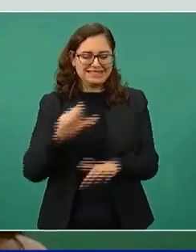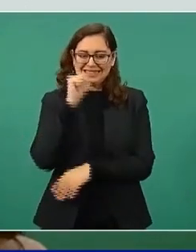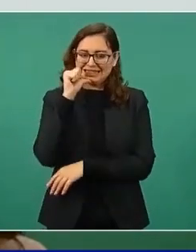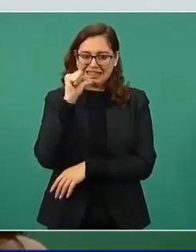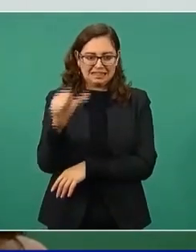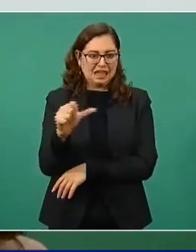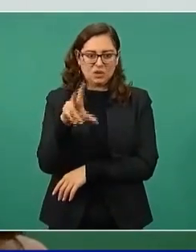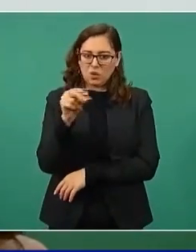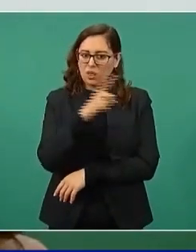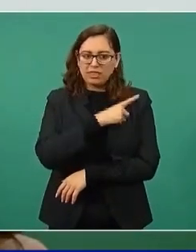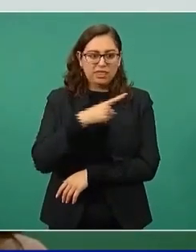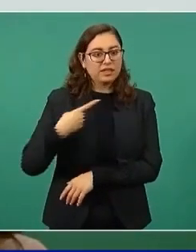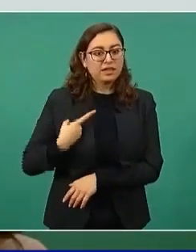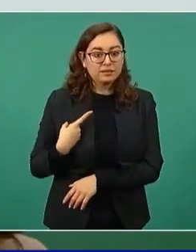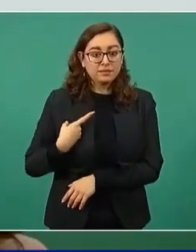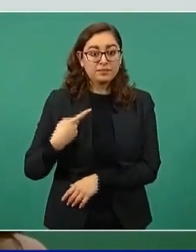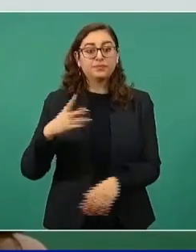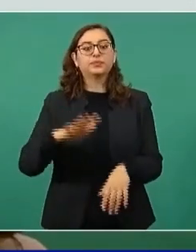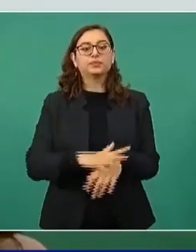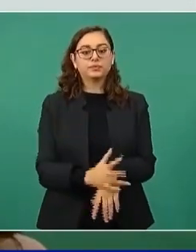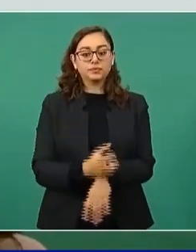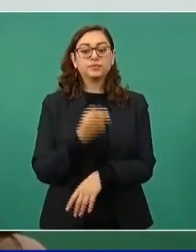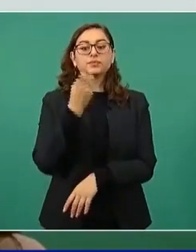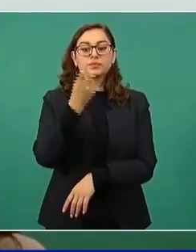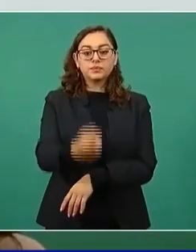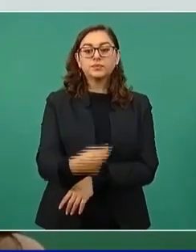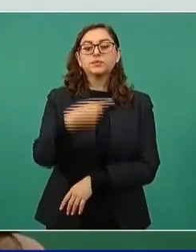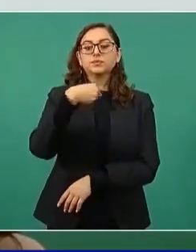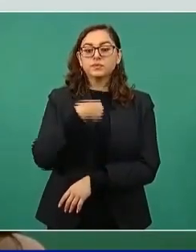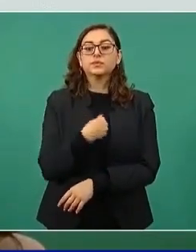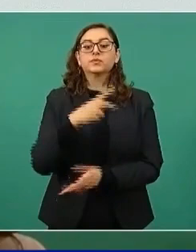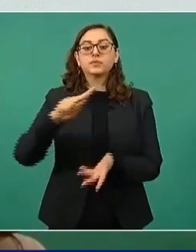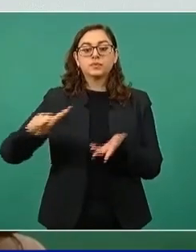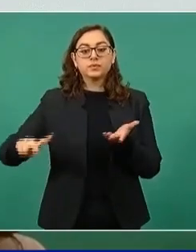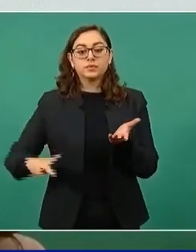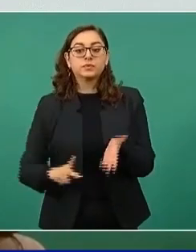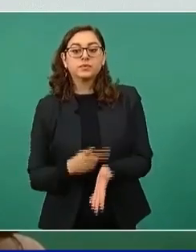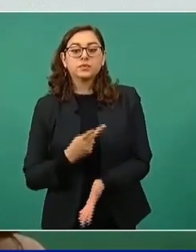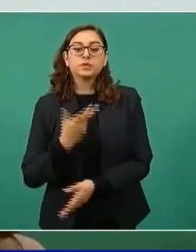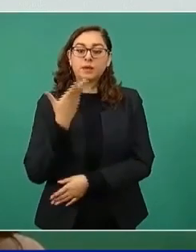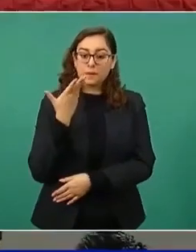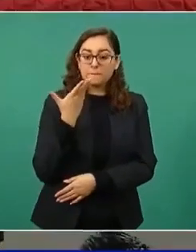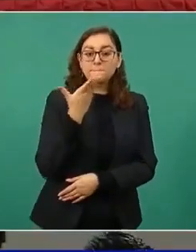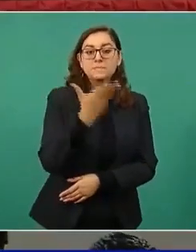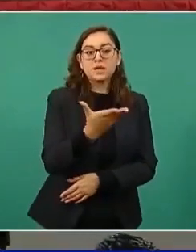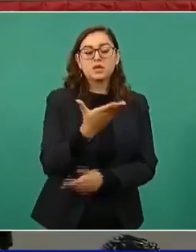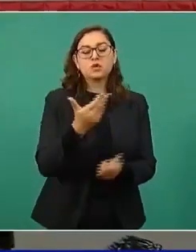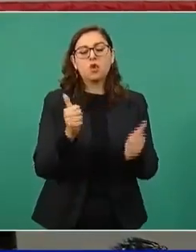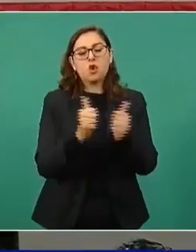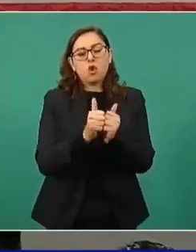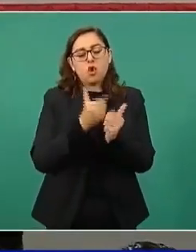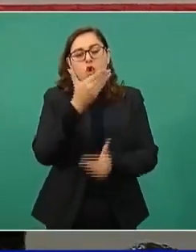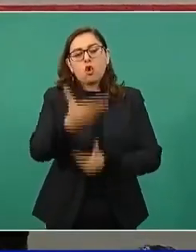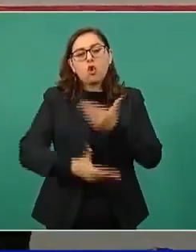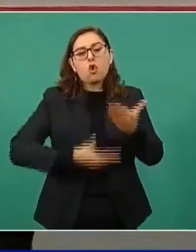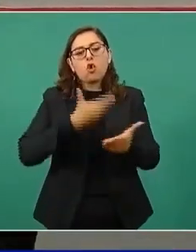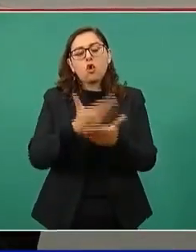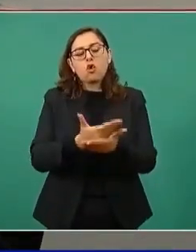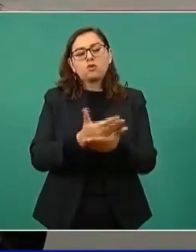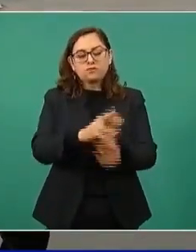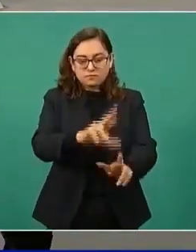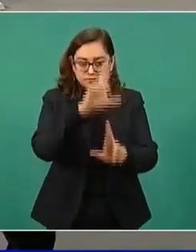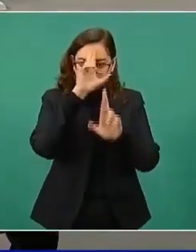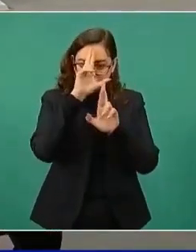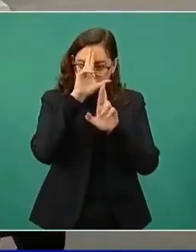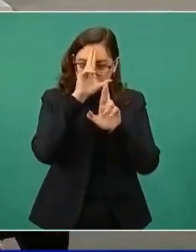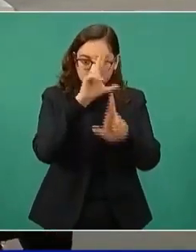Es por ello que le planteo de nuevo en forma respetuosa la